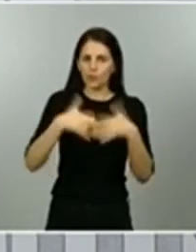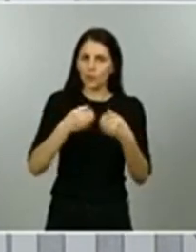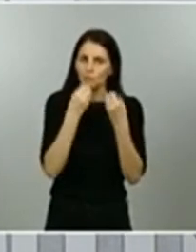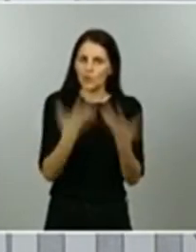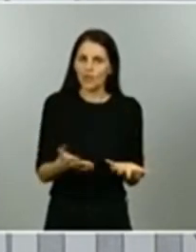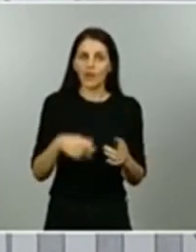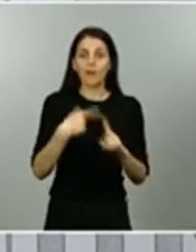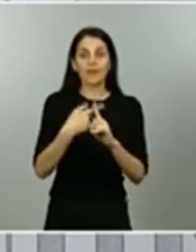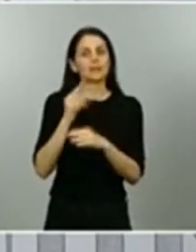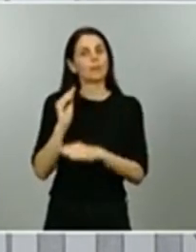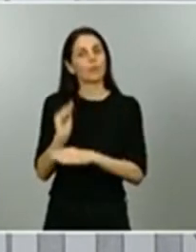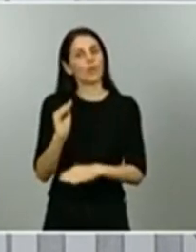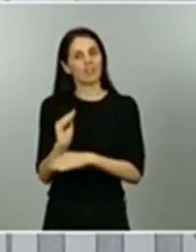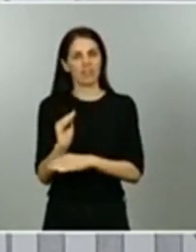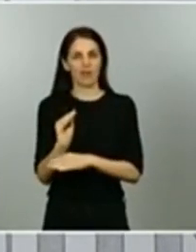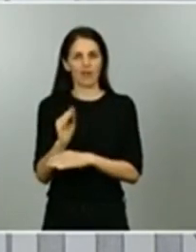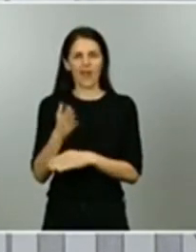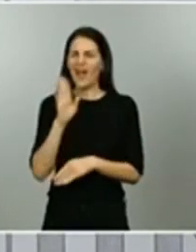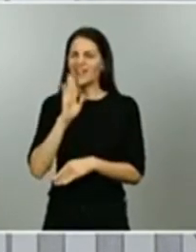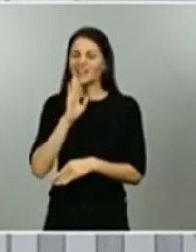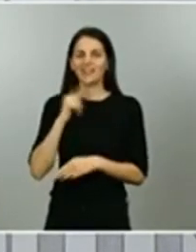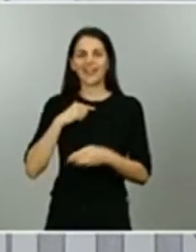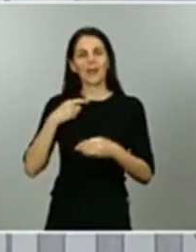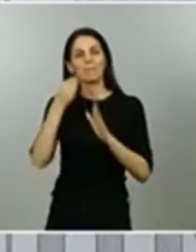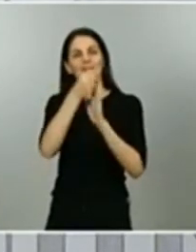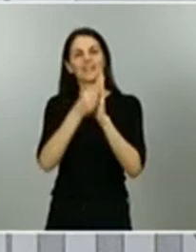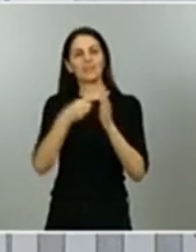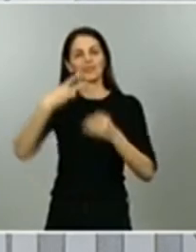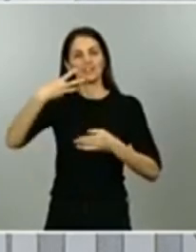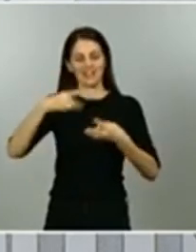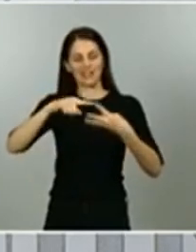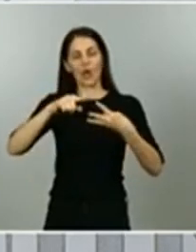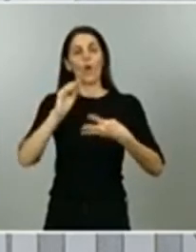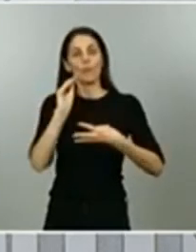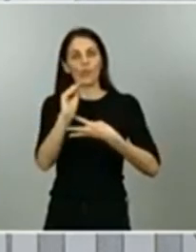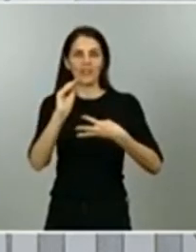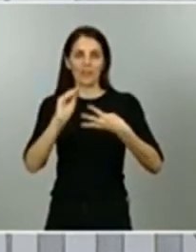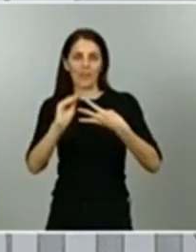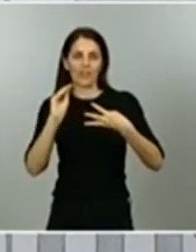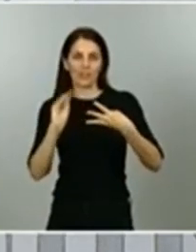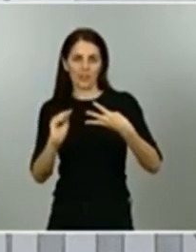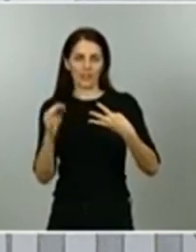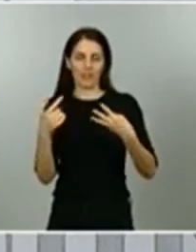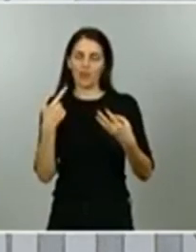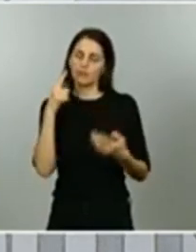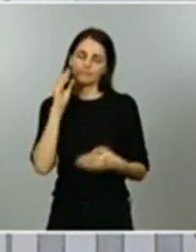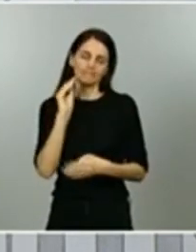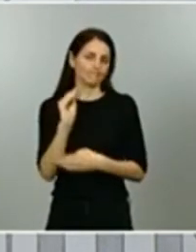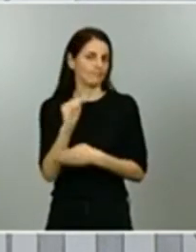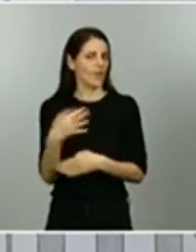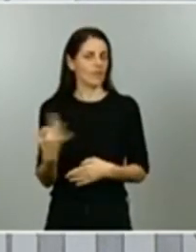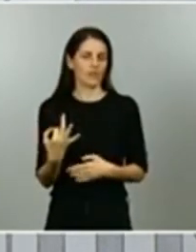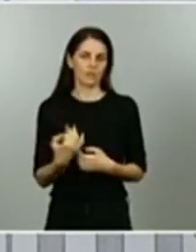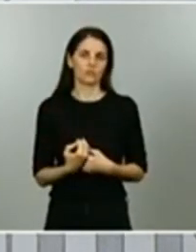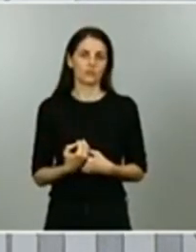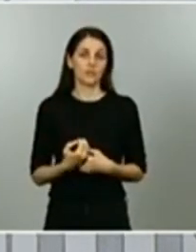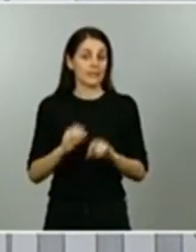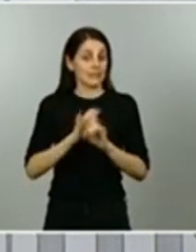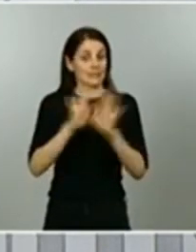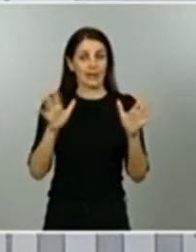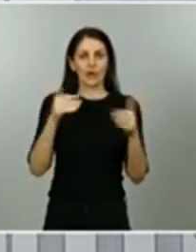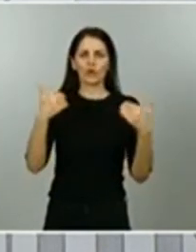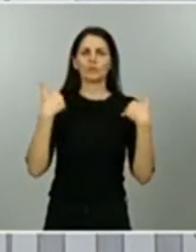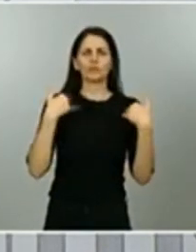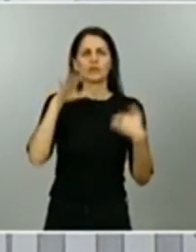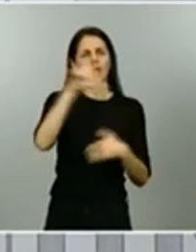prudencia prudencia por tanto yo he de decirle también que en los responsables autonómicos he visto lógicamente unas ganas de poder